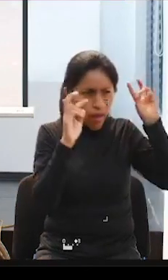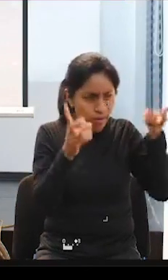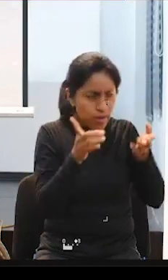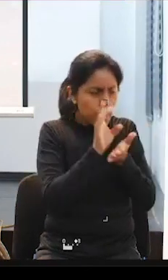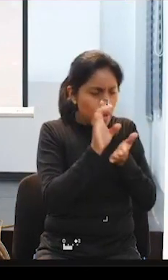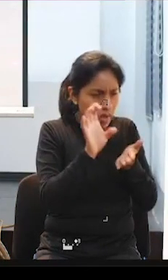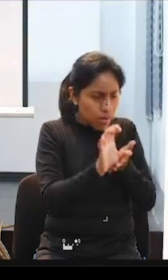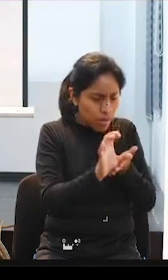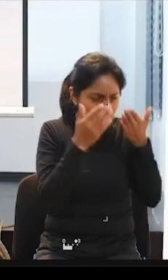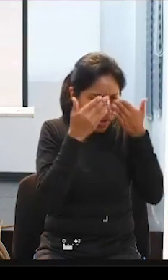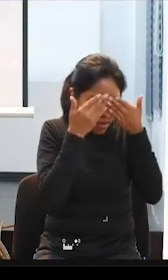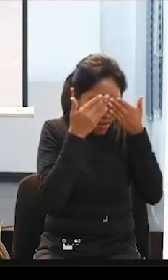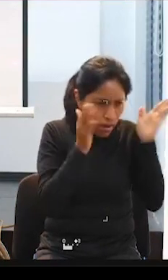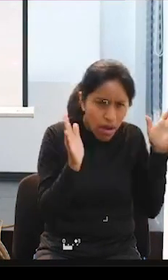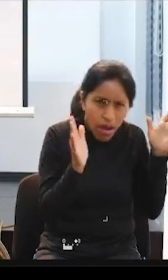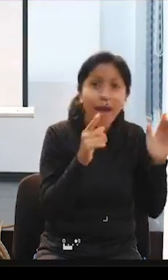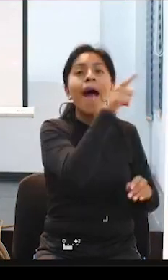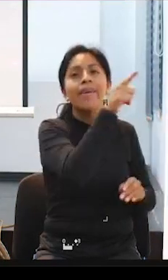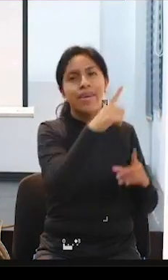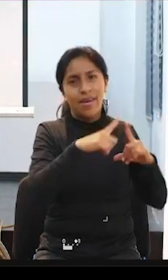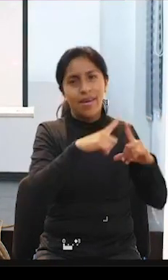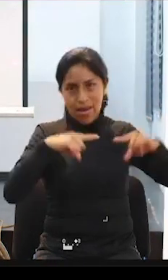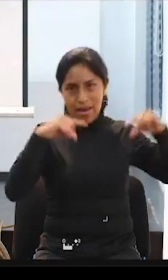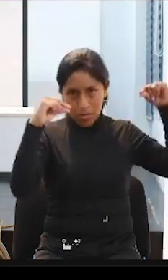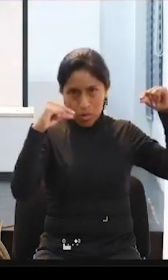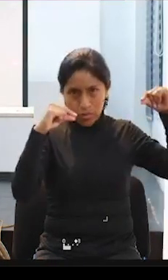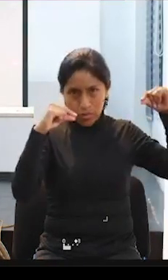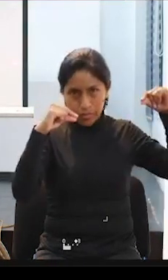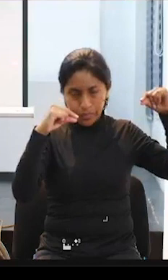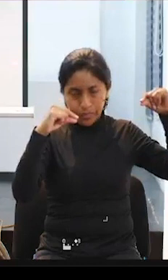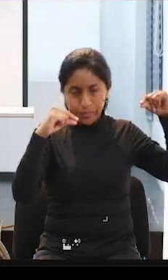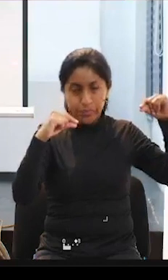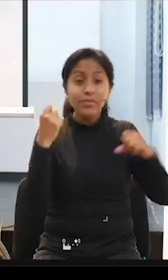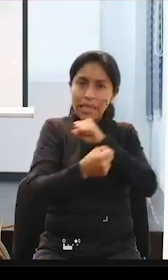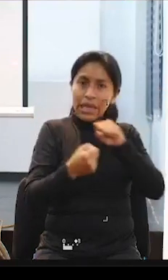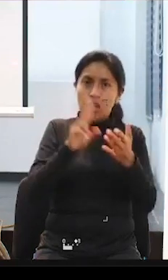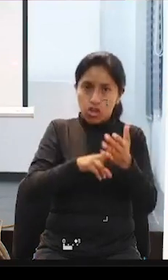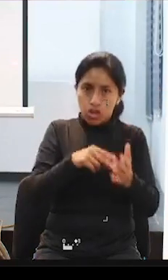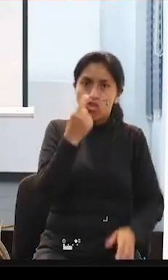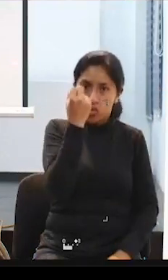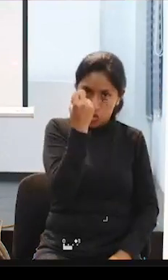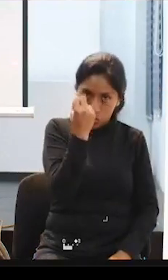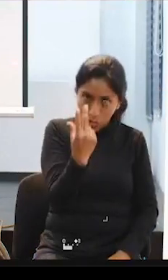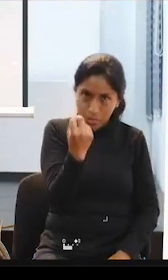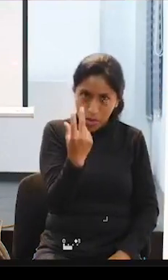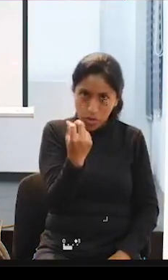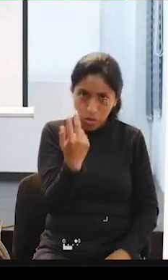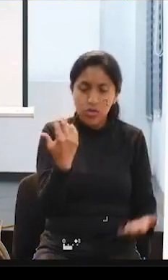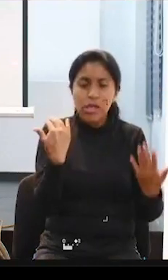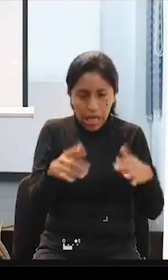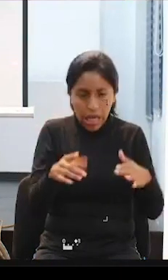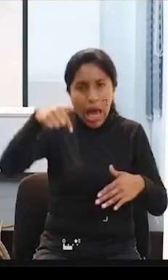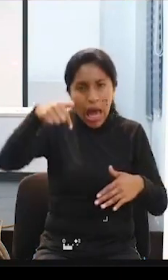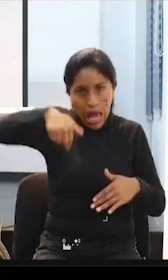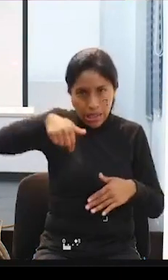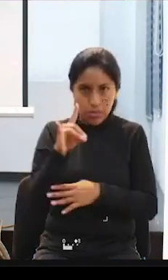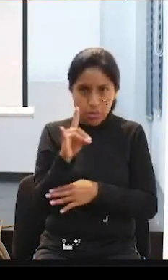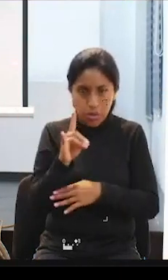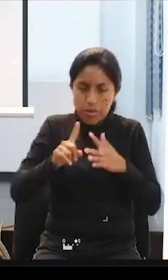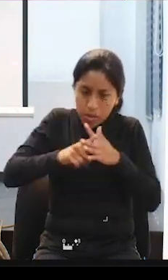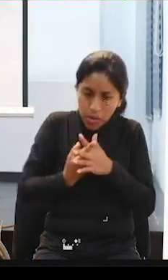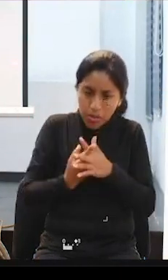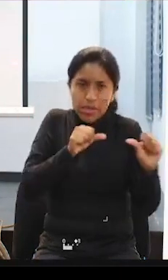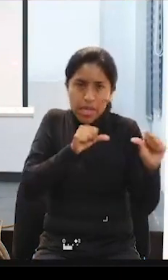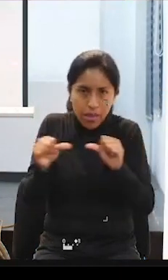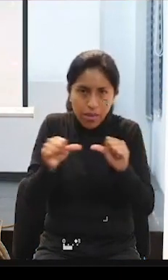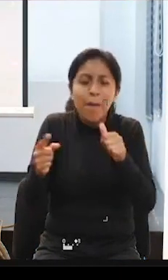discapacidad, ¿no? Entonces, a partir del 2012, nosotros hemos empezado a hacer actividades, hemos hecho un